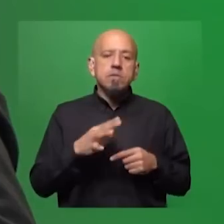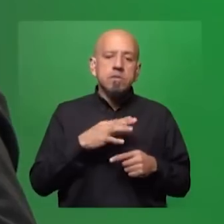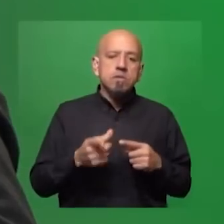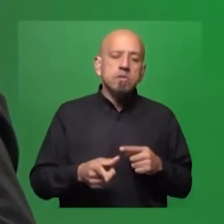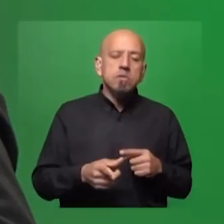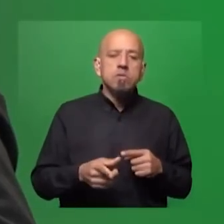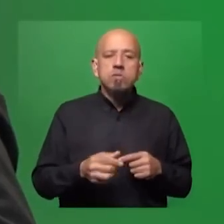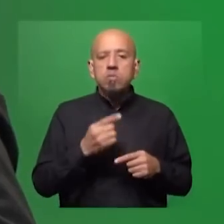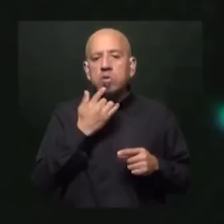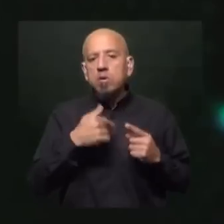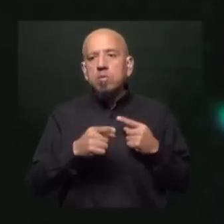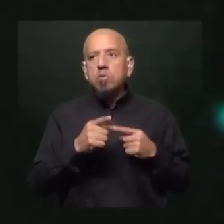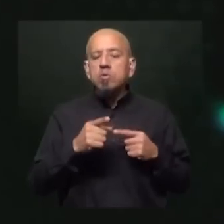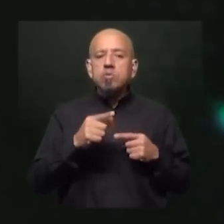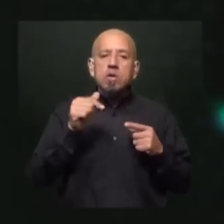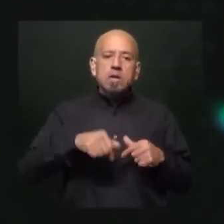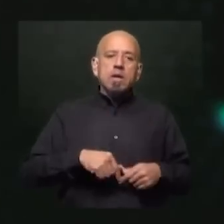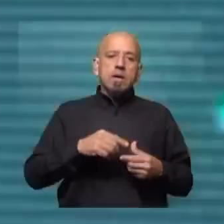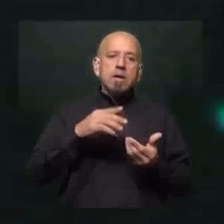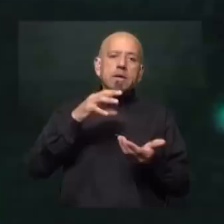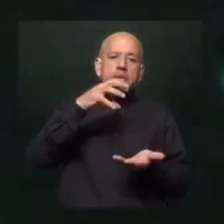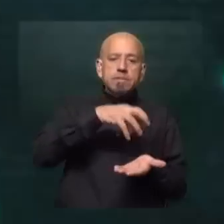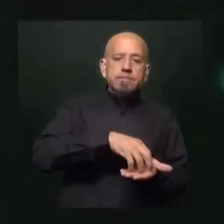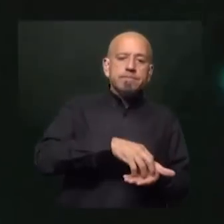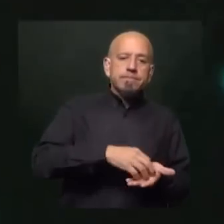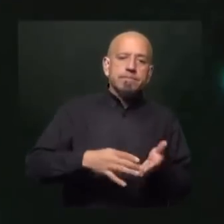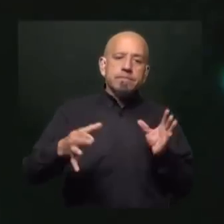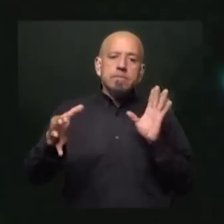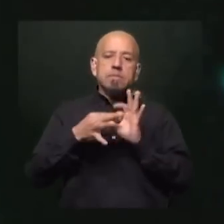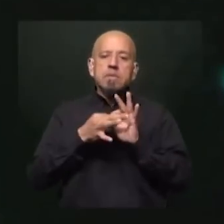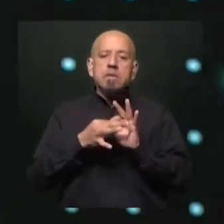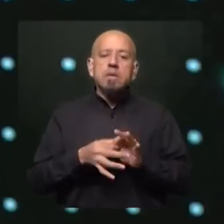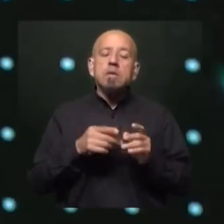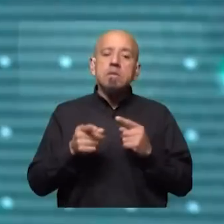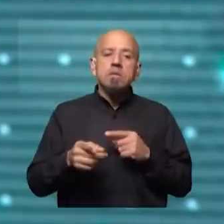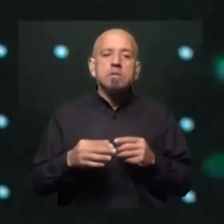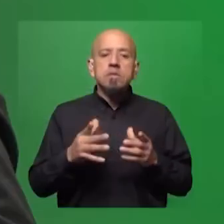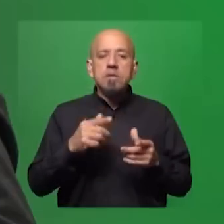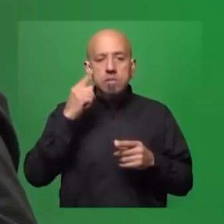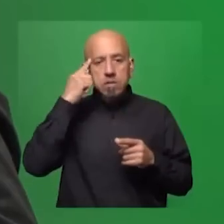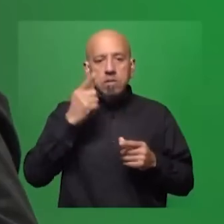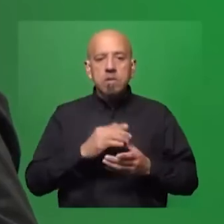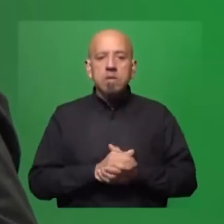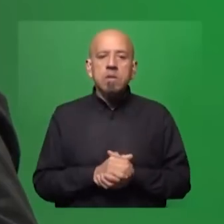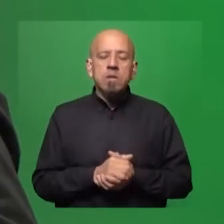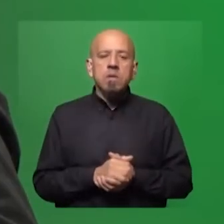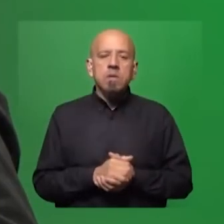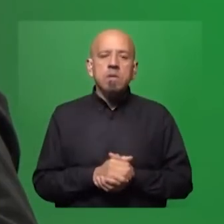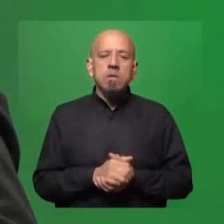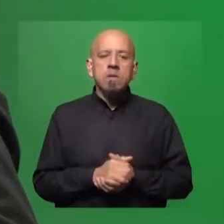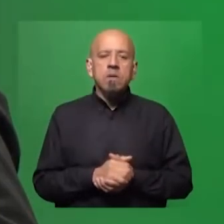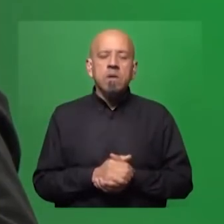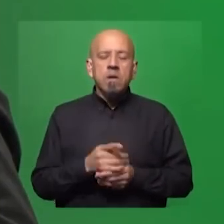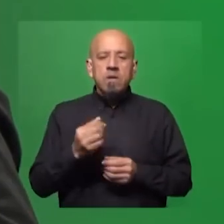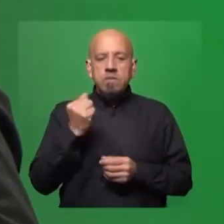colonias, por ejemplo. También hay que buscar la unidad. Al menos se intenta. ¿Cómo lo ves? Bueno, ahí ya hay dos muy importantes,